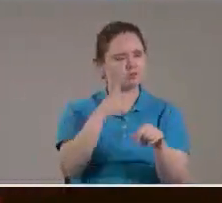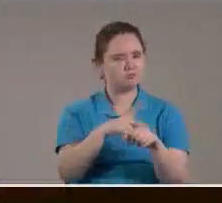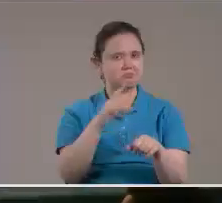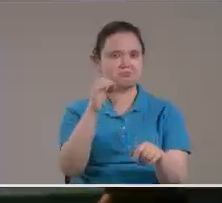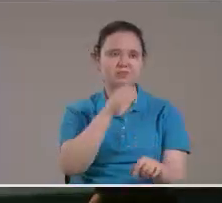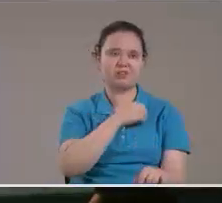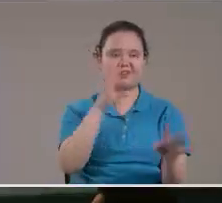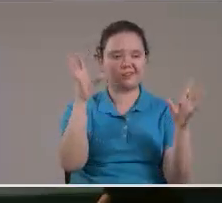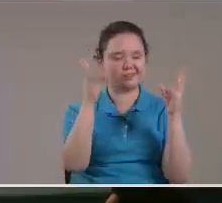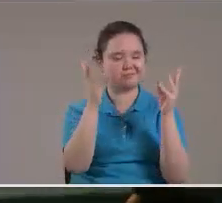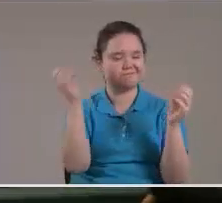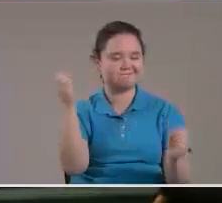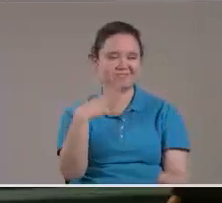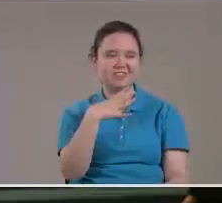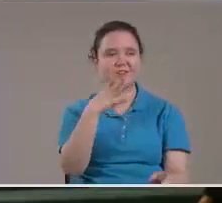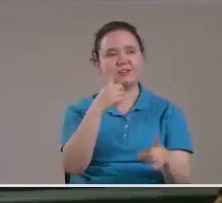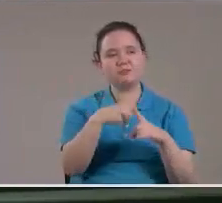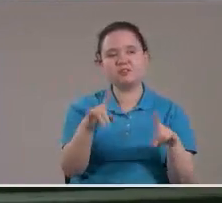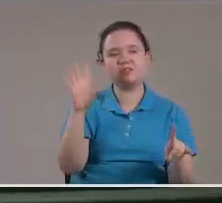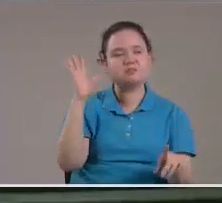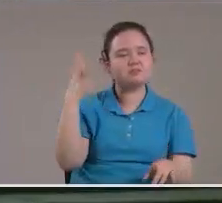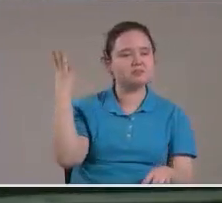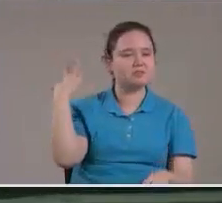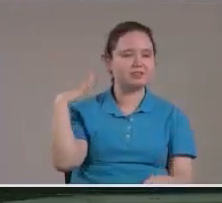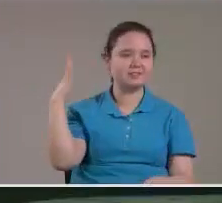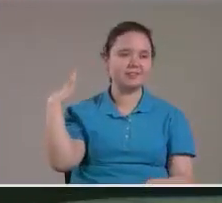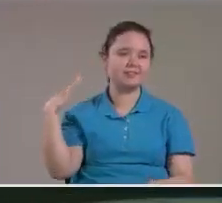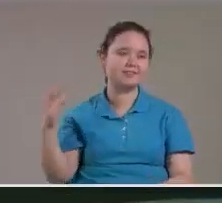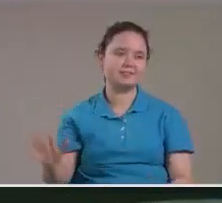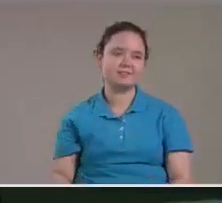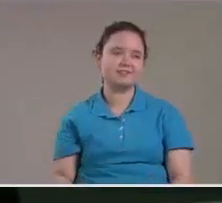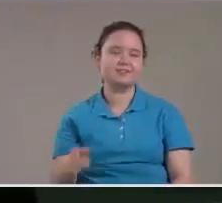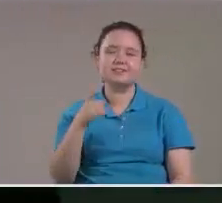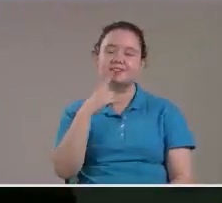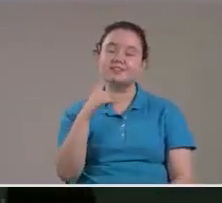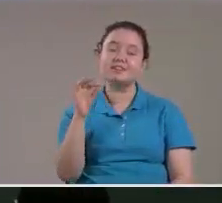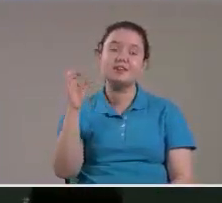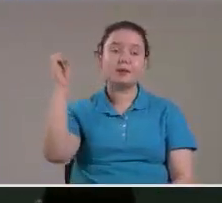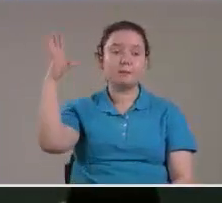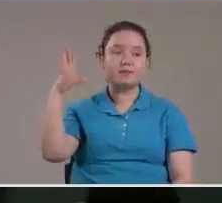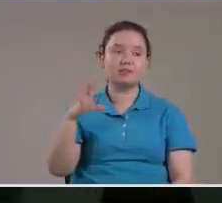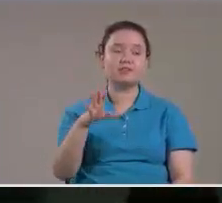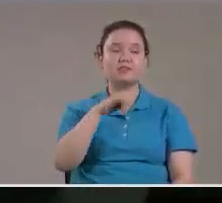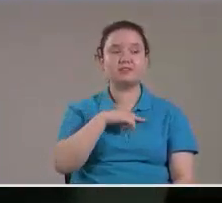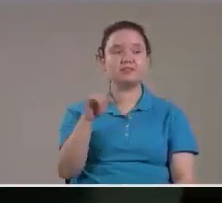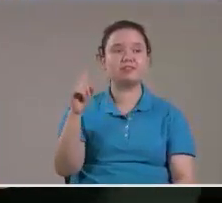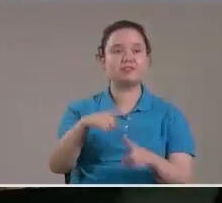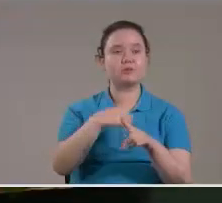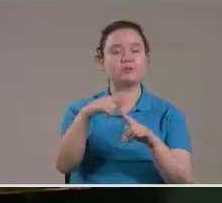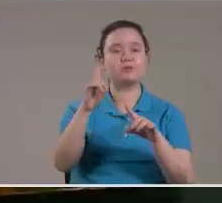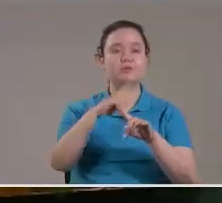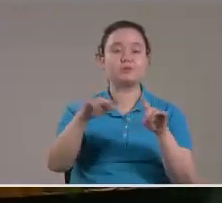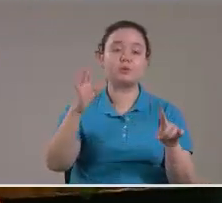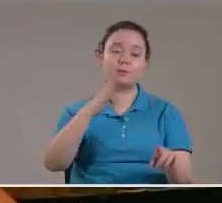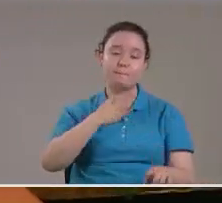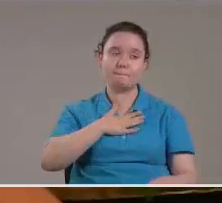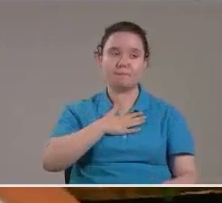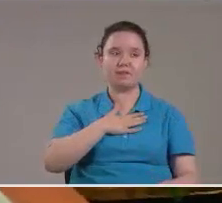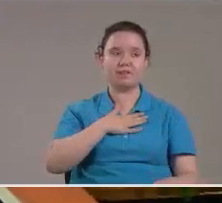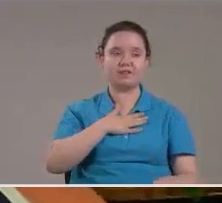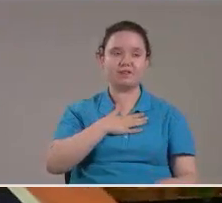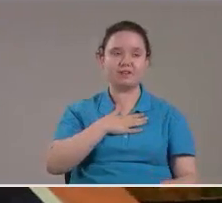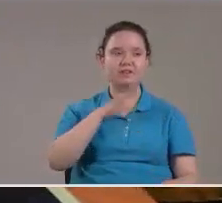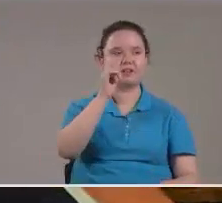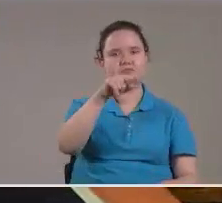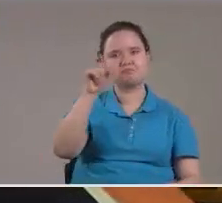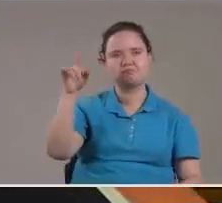querer manchar Pero eso lo hace Desde hace mucho tiempo Mateo capítulo 5 Dice Bienaventurados seréis Cuando por mi causa Digan Toda